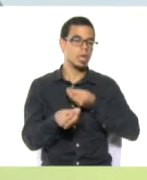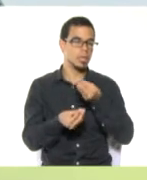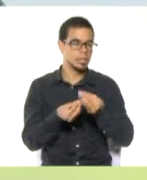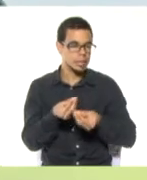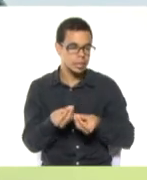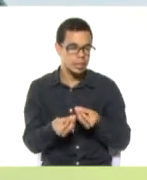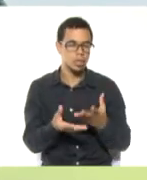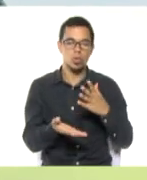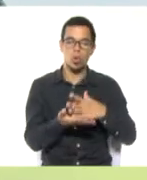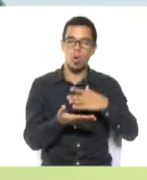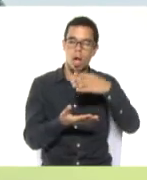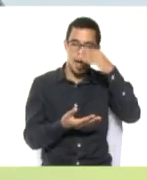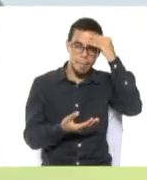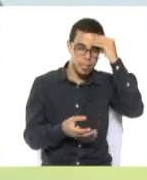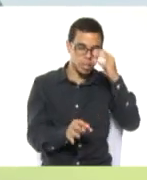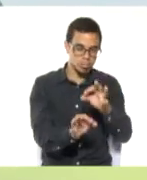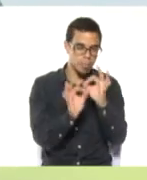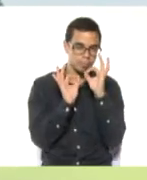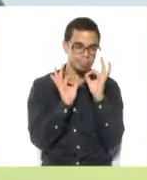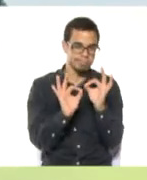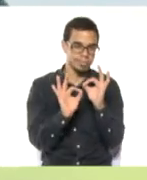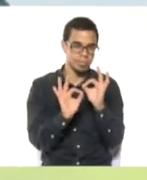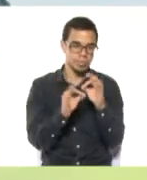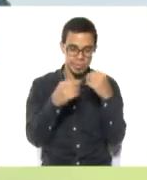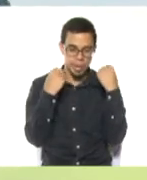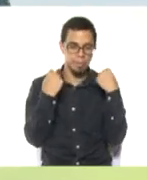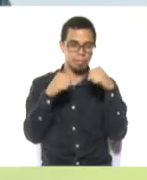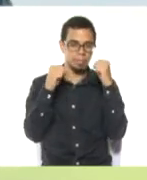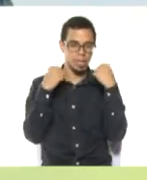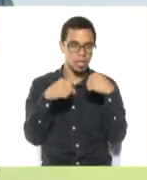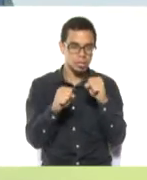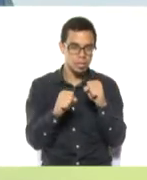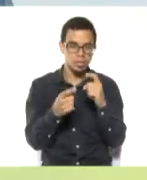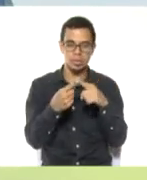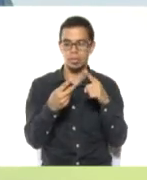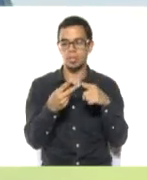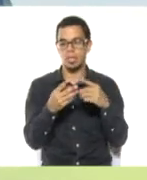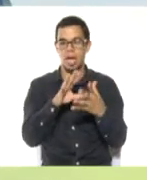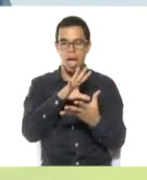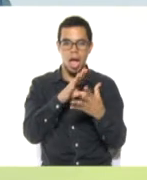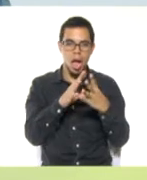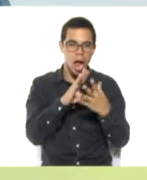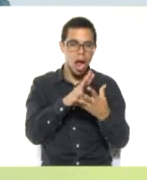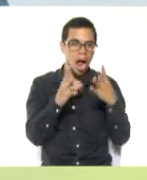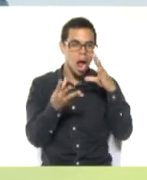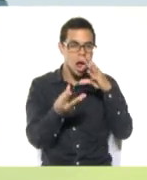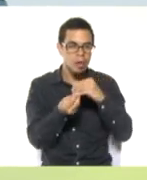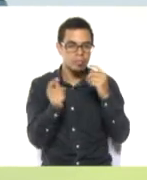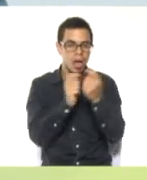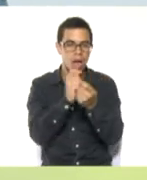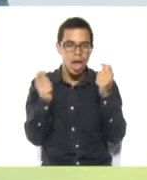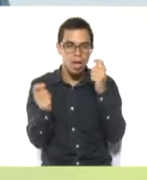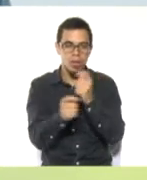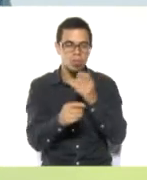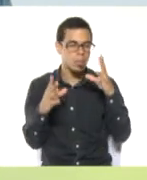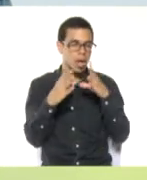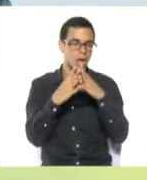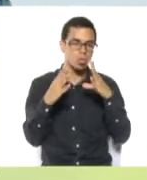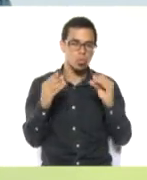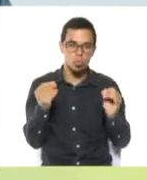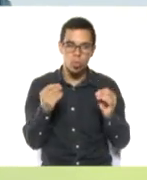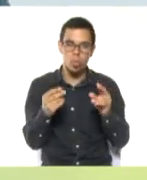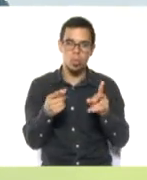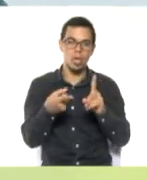aprendemos haciendo. Por supuesto, a elaborar, a transformar, a utilizar los materiales de